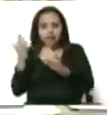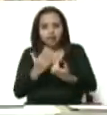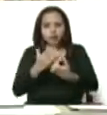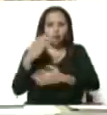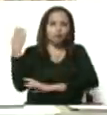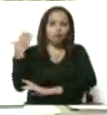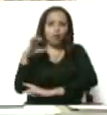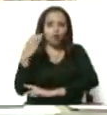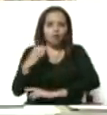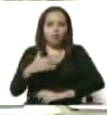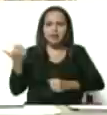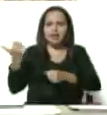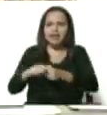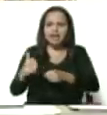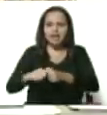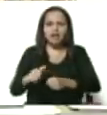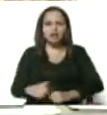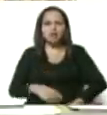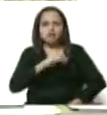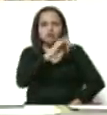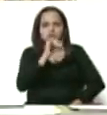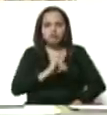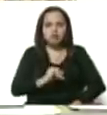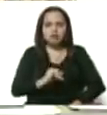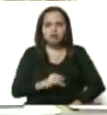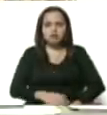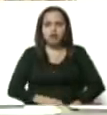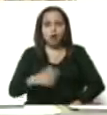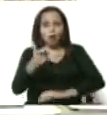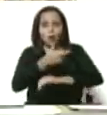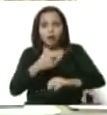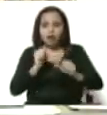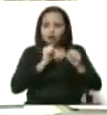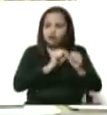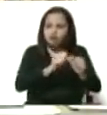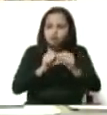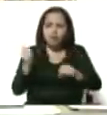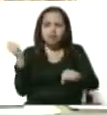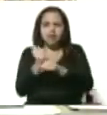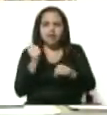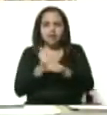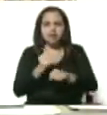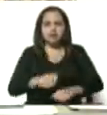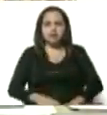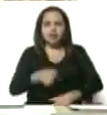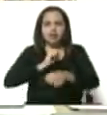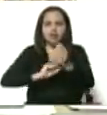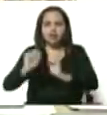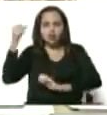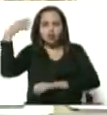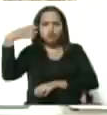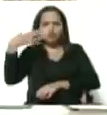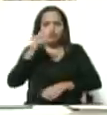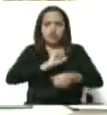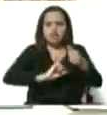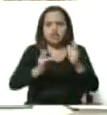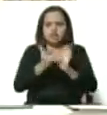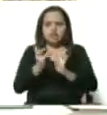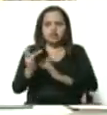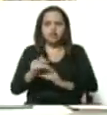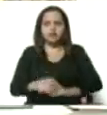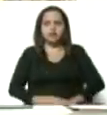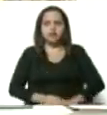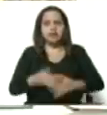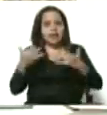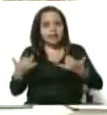Maracaibo, a San Francisco, al Zulia. No para, guerrero de la luz, guerrero de Cristo, Omar Prieto, ya